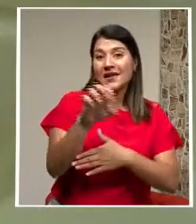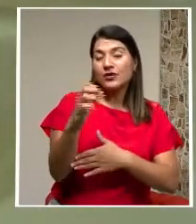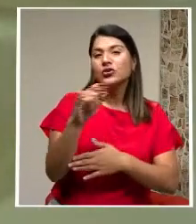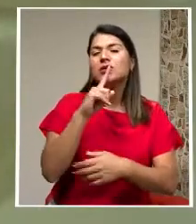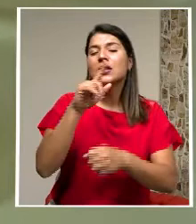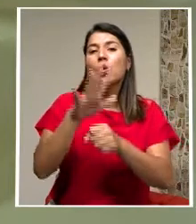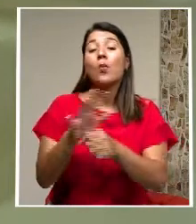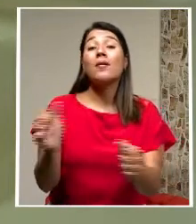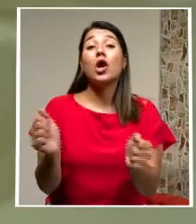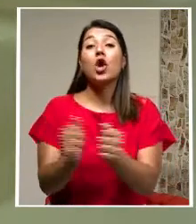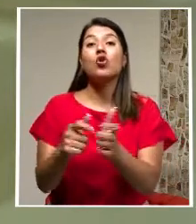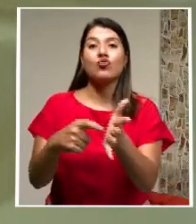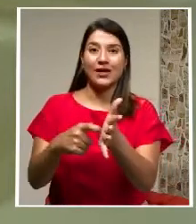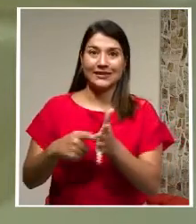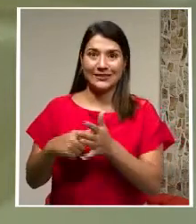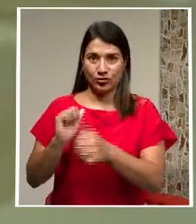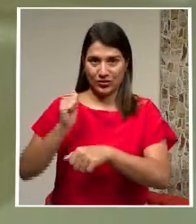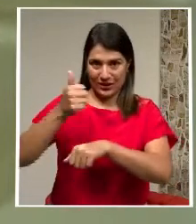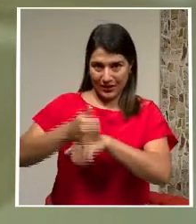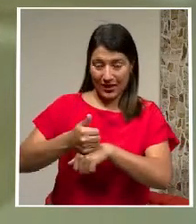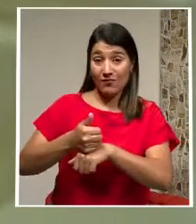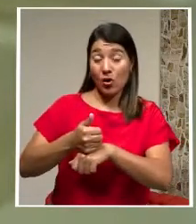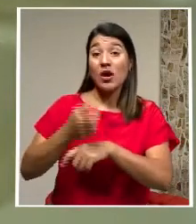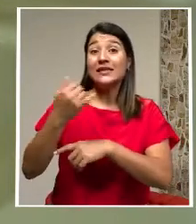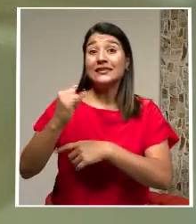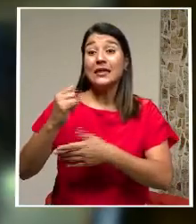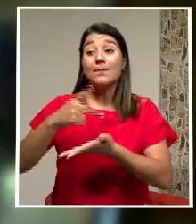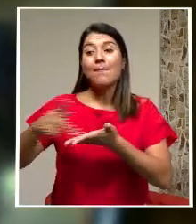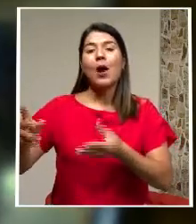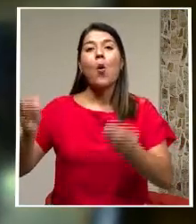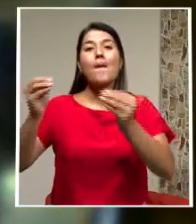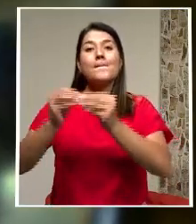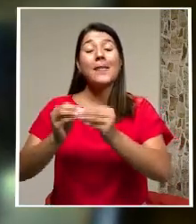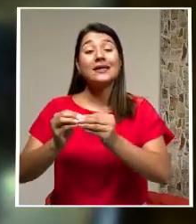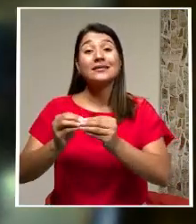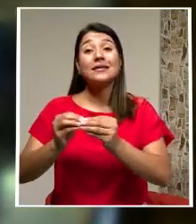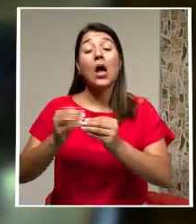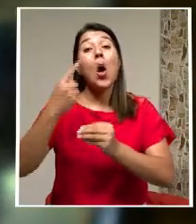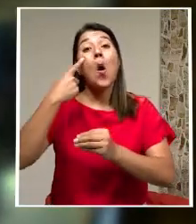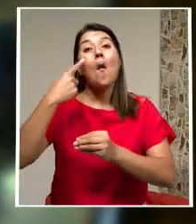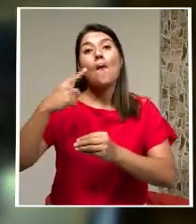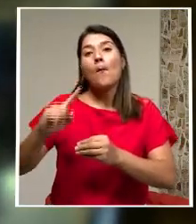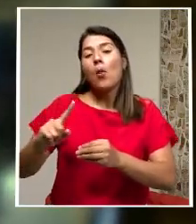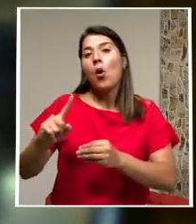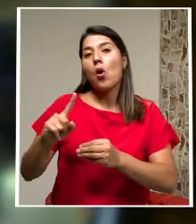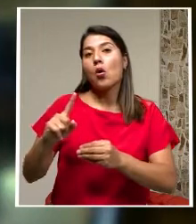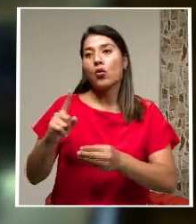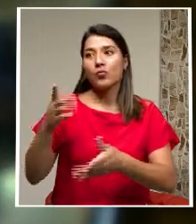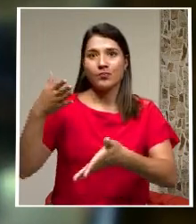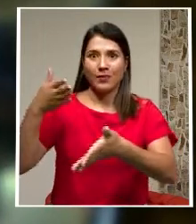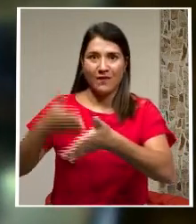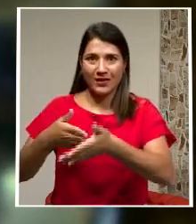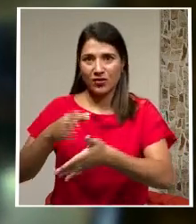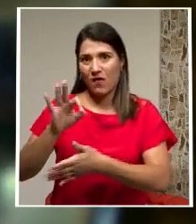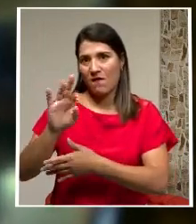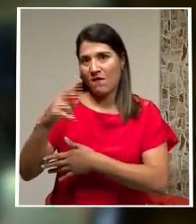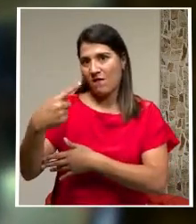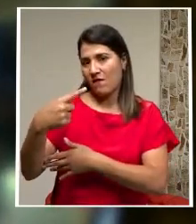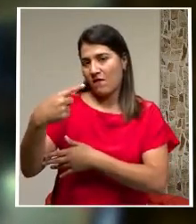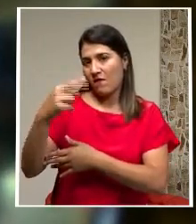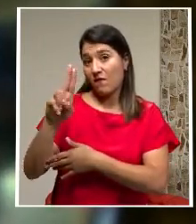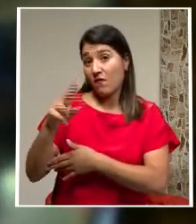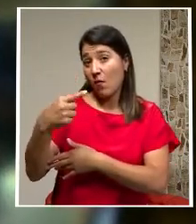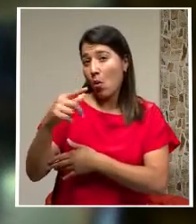Responsabilidad Del usuario Sino por fugas O daños En la infraestructura Del acueducto En el IA